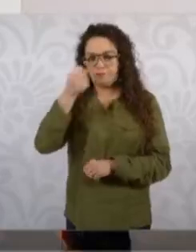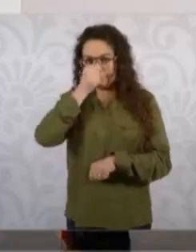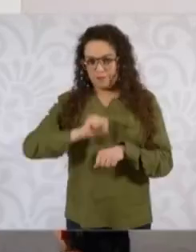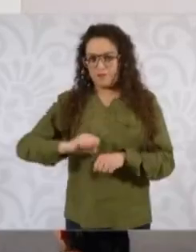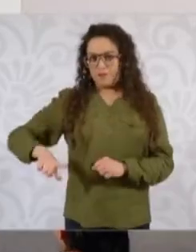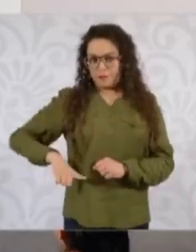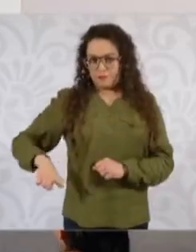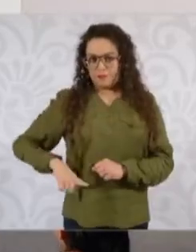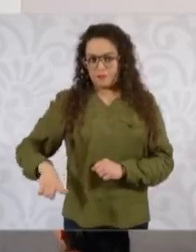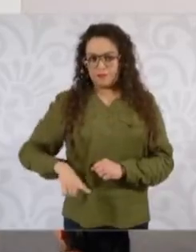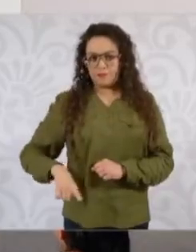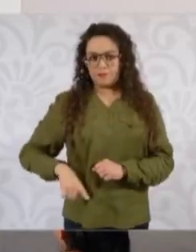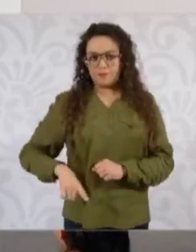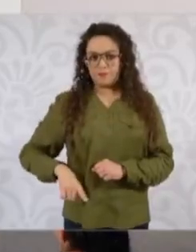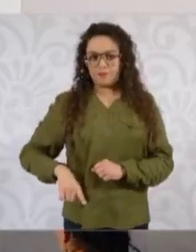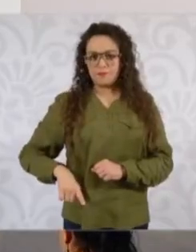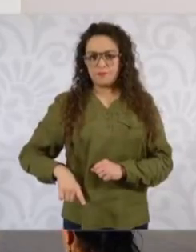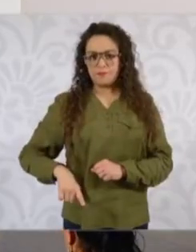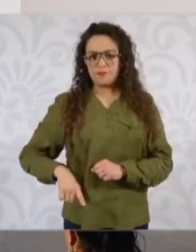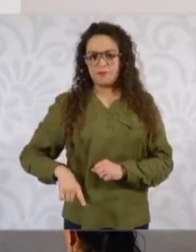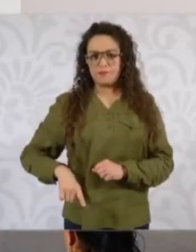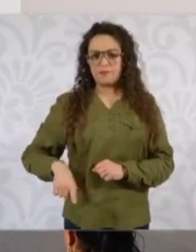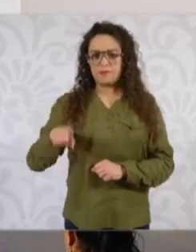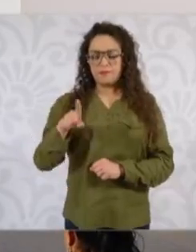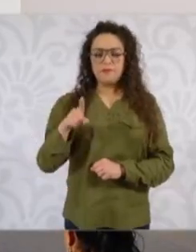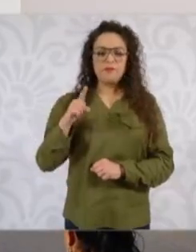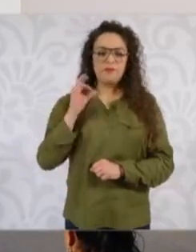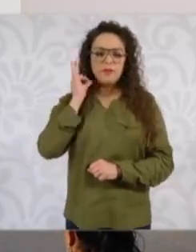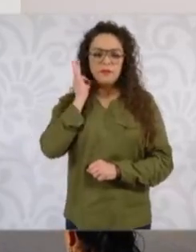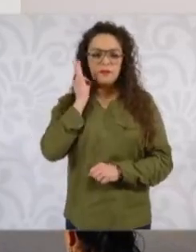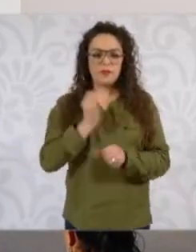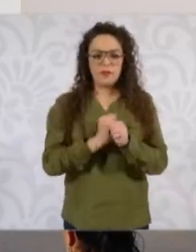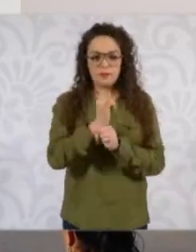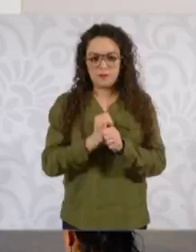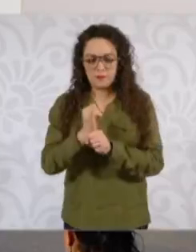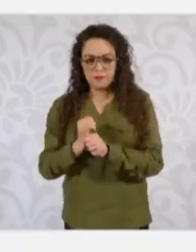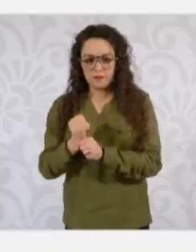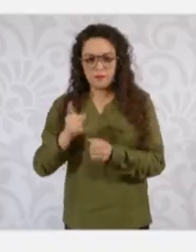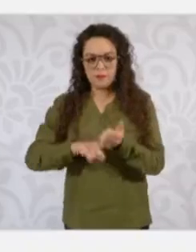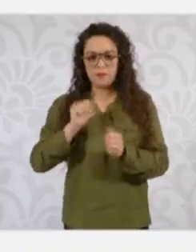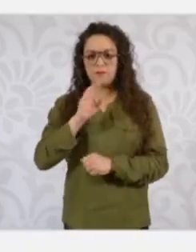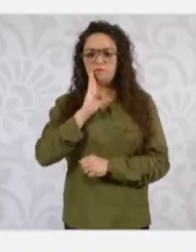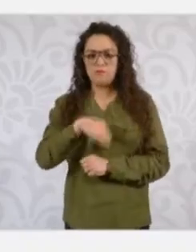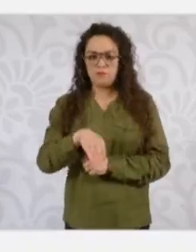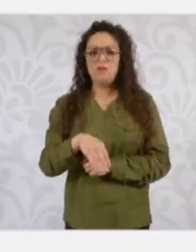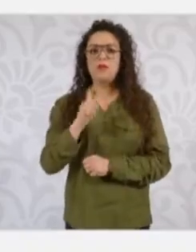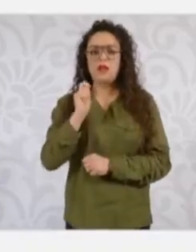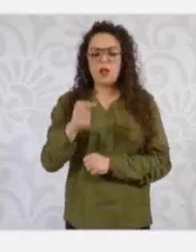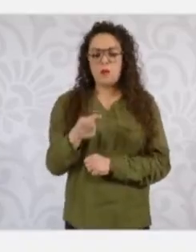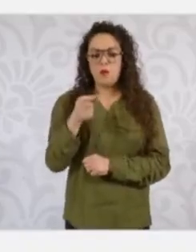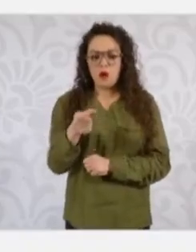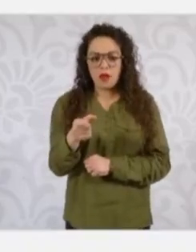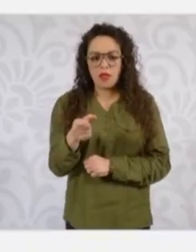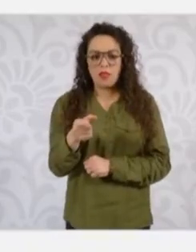La Secretaría Especial en Investigación de Operaciones con Recursos de Procedencia Ilícita, Falsificación y Alteración de Moneda, los